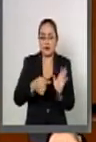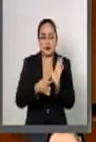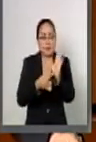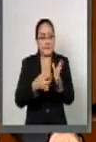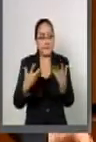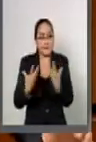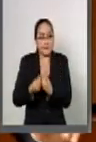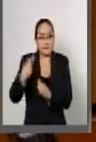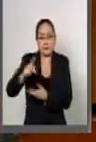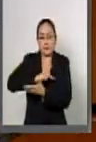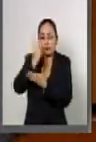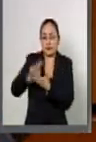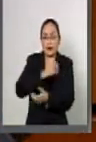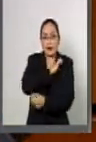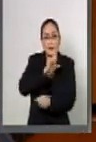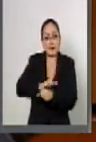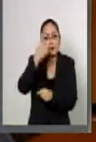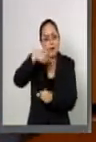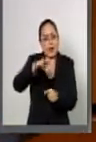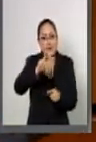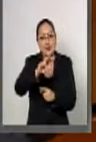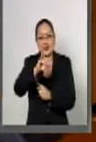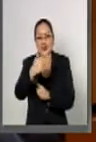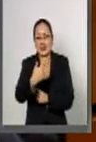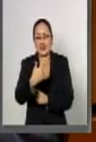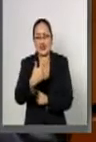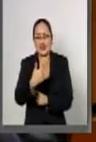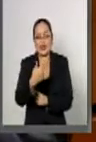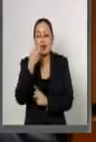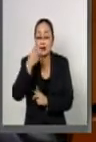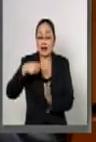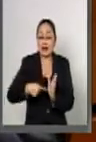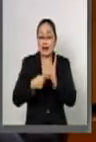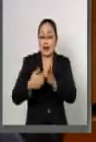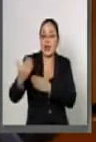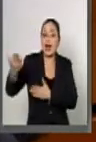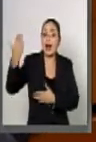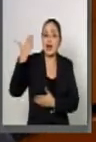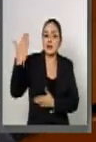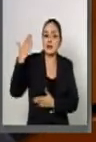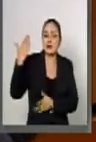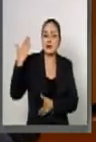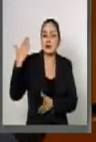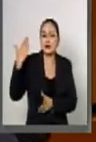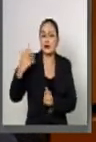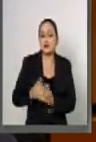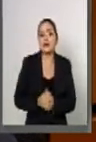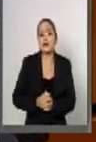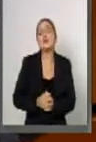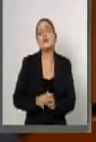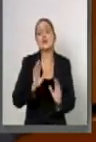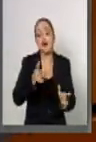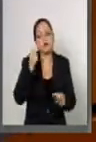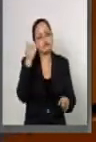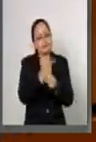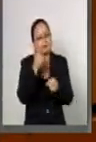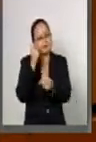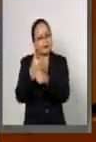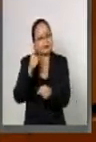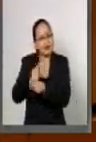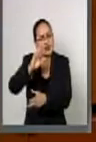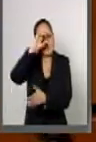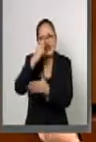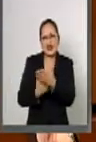conducto de su programa especial de VIH al señalar que recientemente que han detectado que las